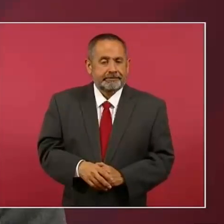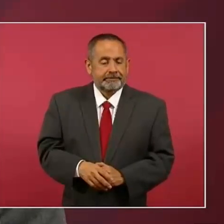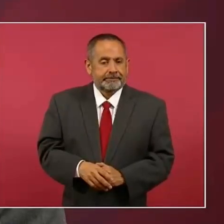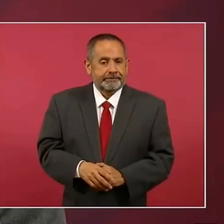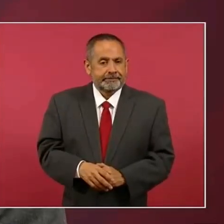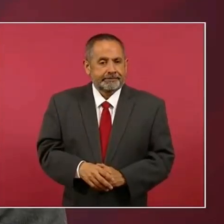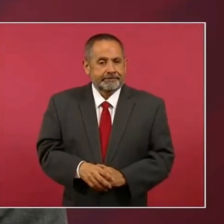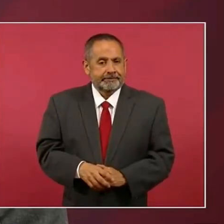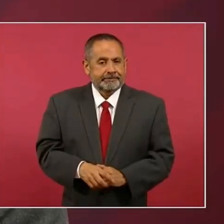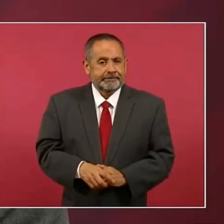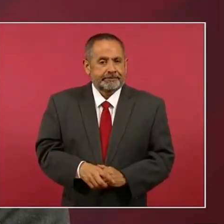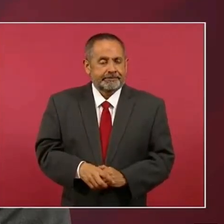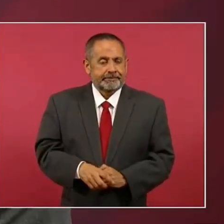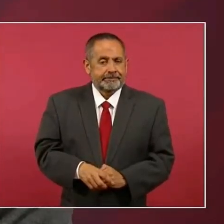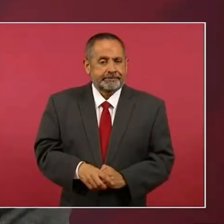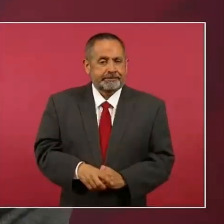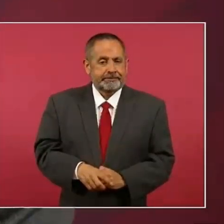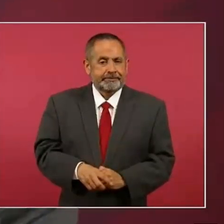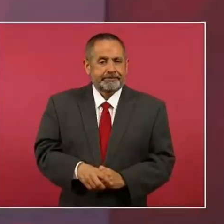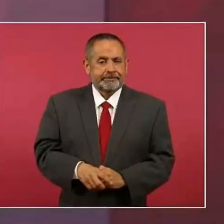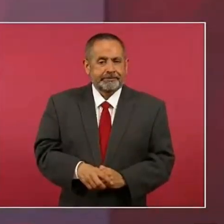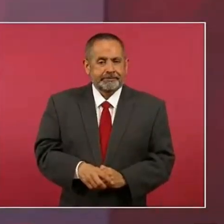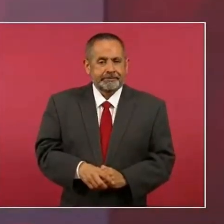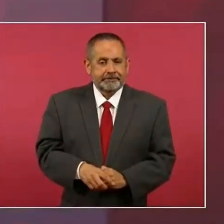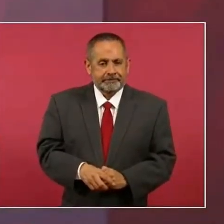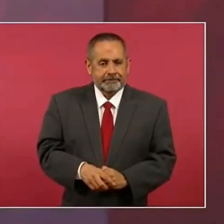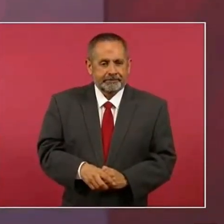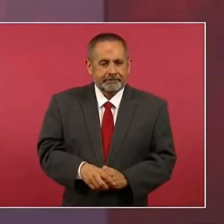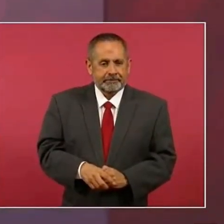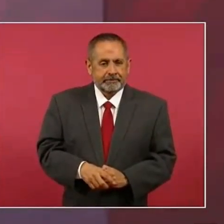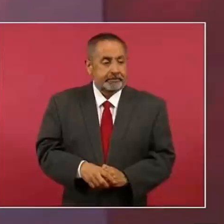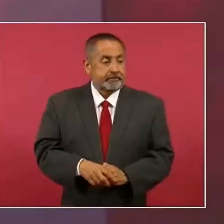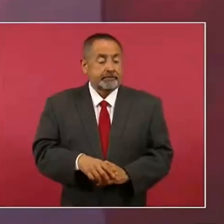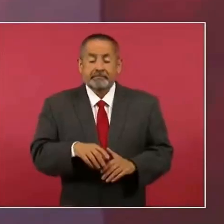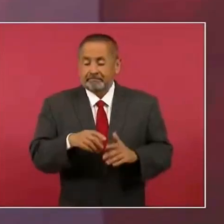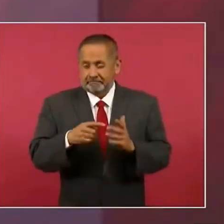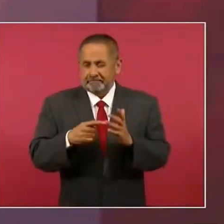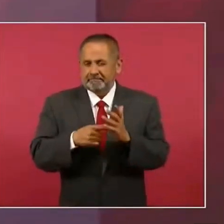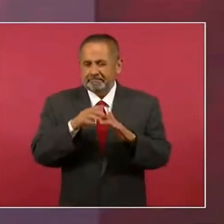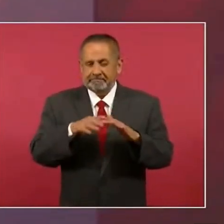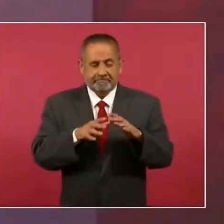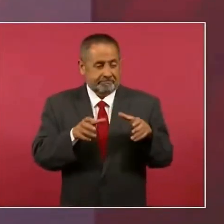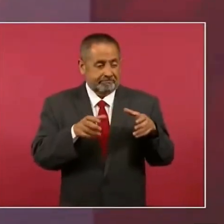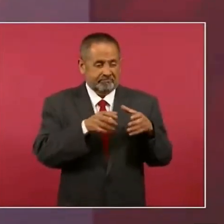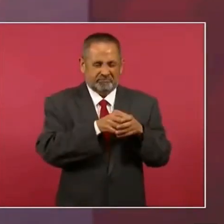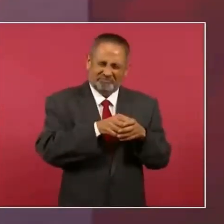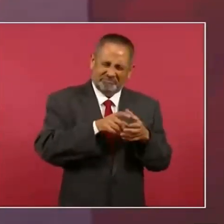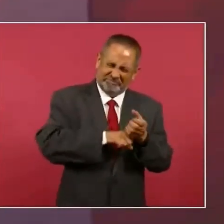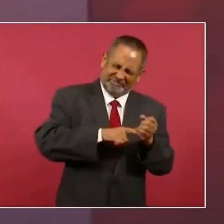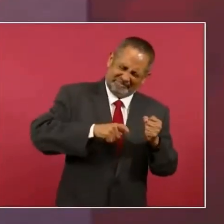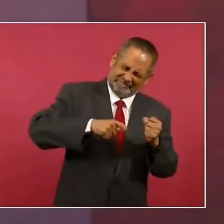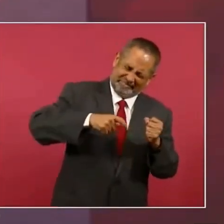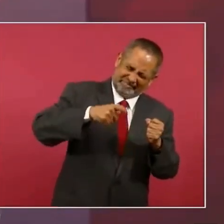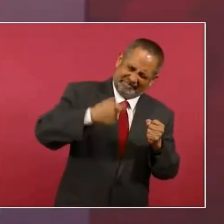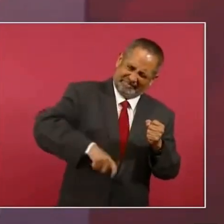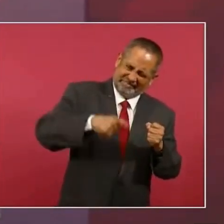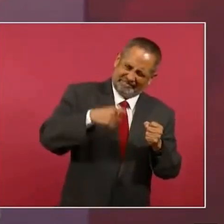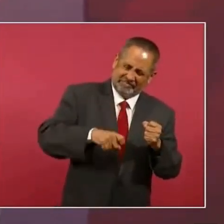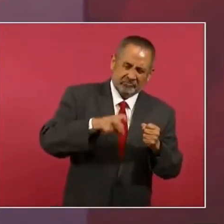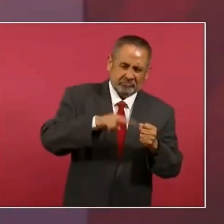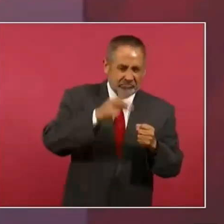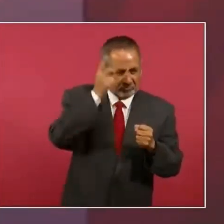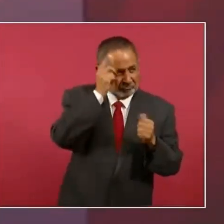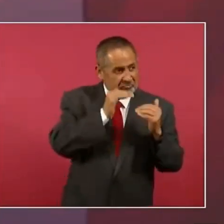prudentes los de la